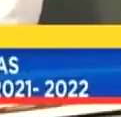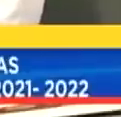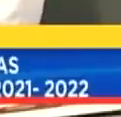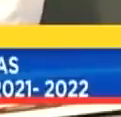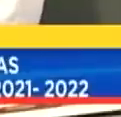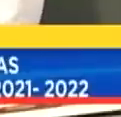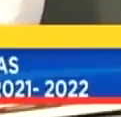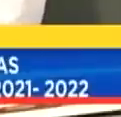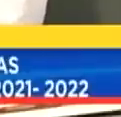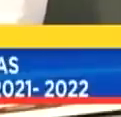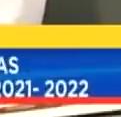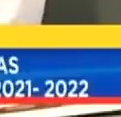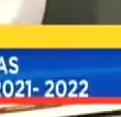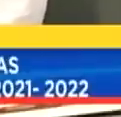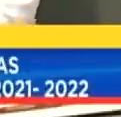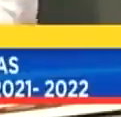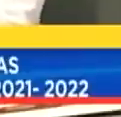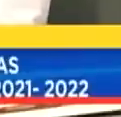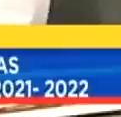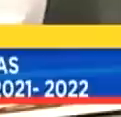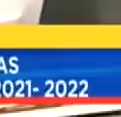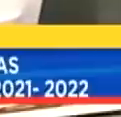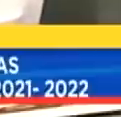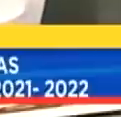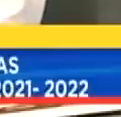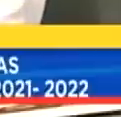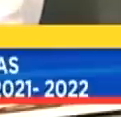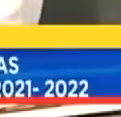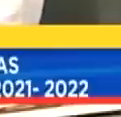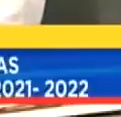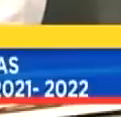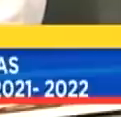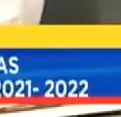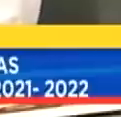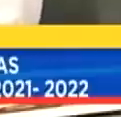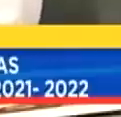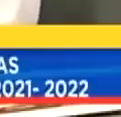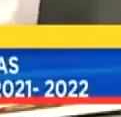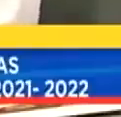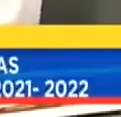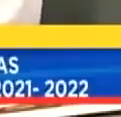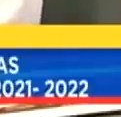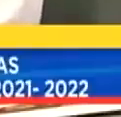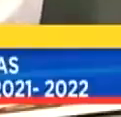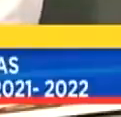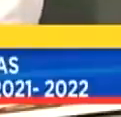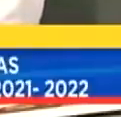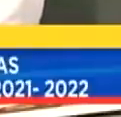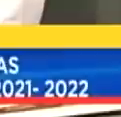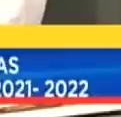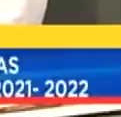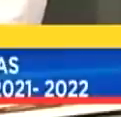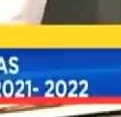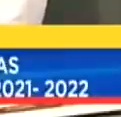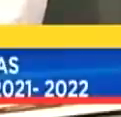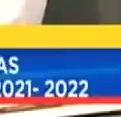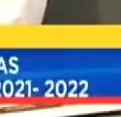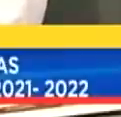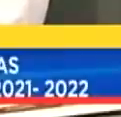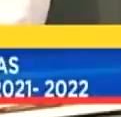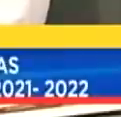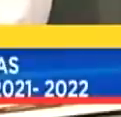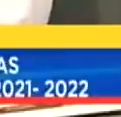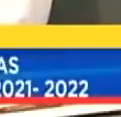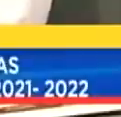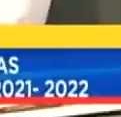Educación Bolivariana Esa Que Revolucionó El Comandante Chávez Y Que Sirve